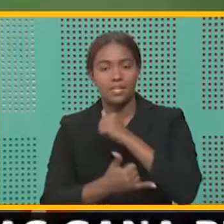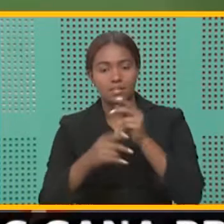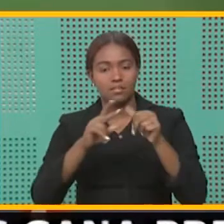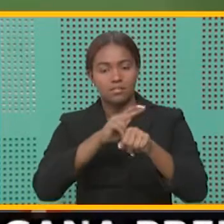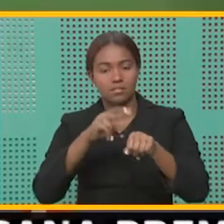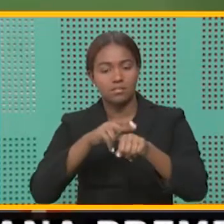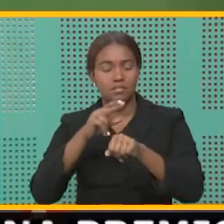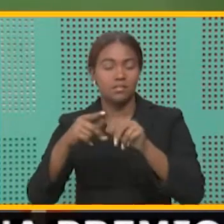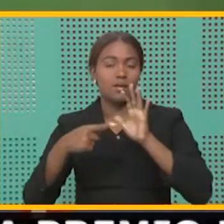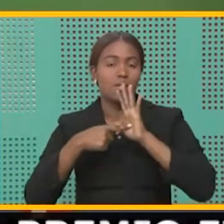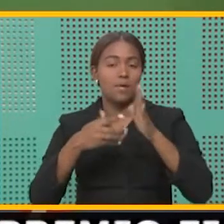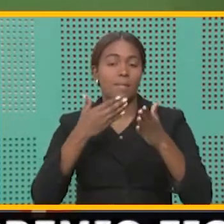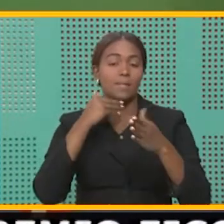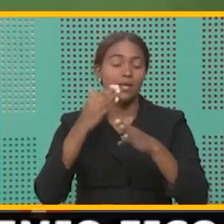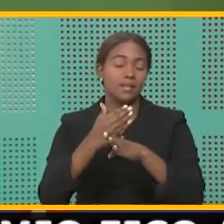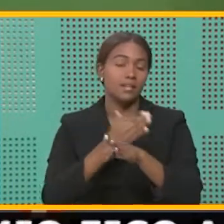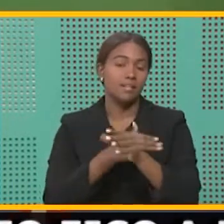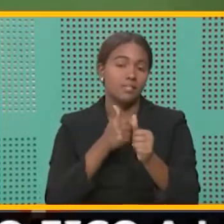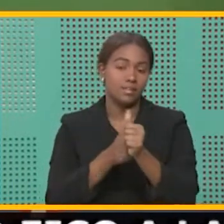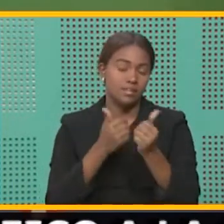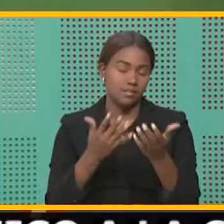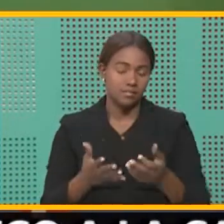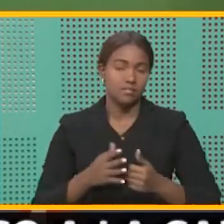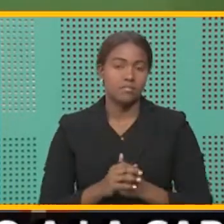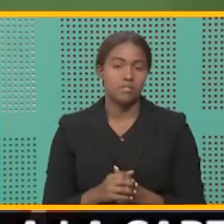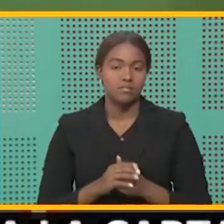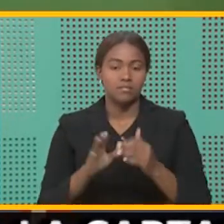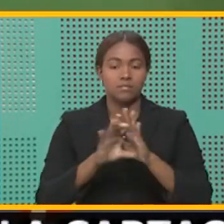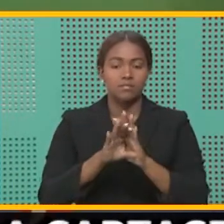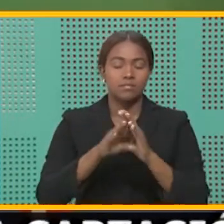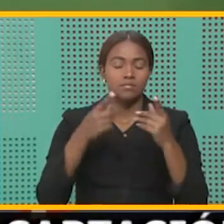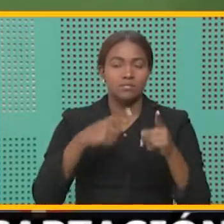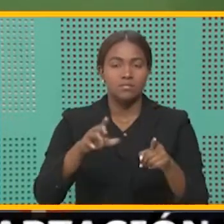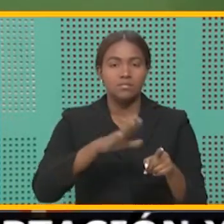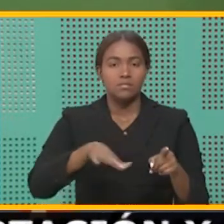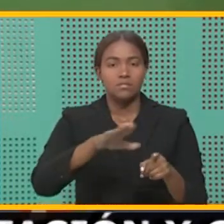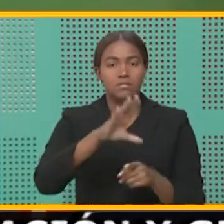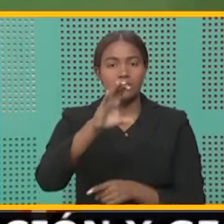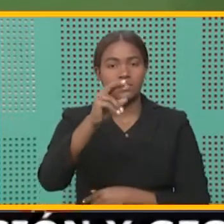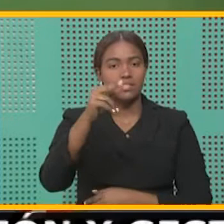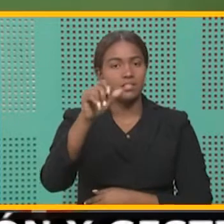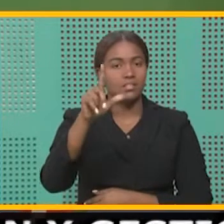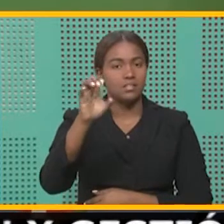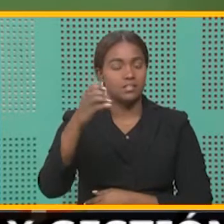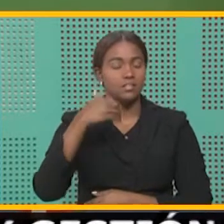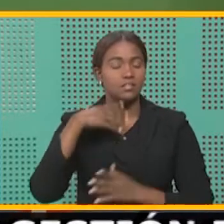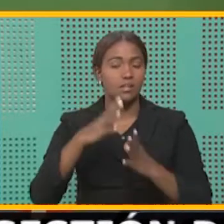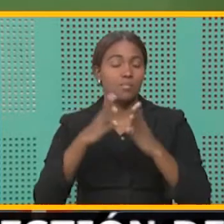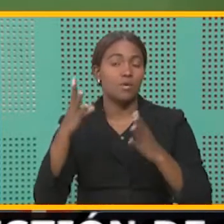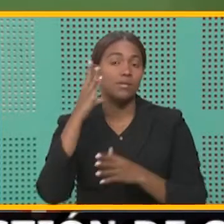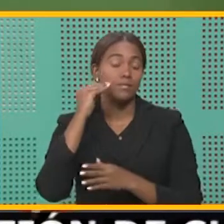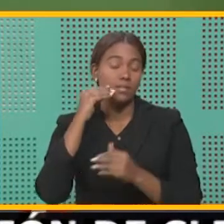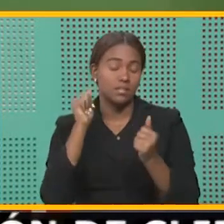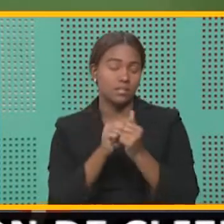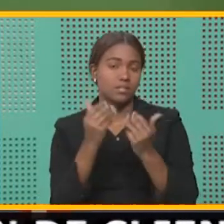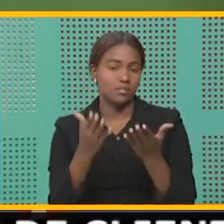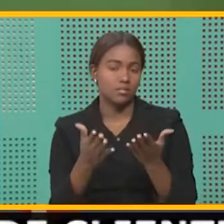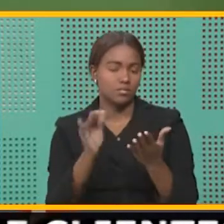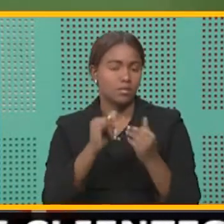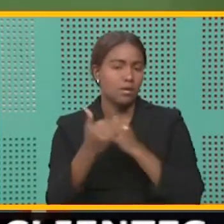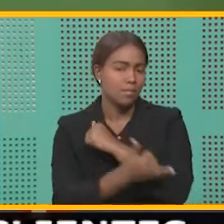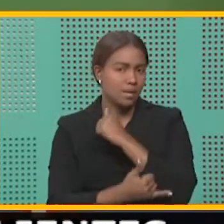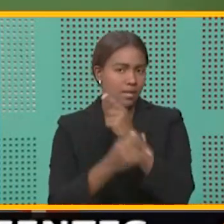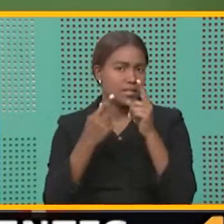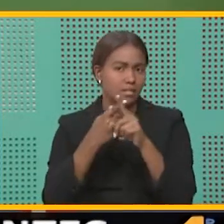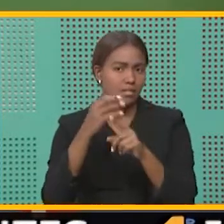que muestran mayores avances en esto. Por ejemplo, el caso de Chile, que tiene bastante experiencia con esto, que es un país ya de